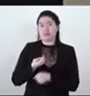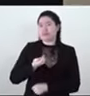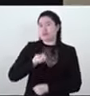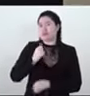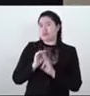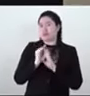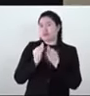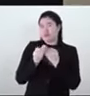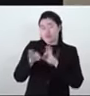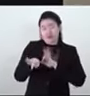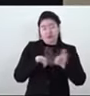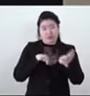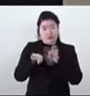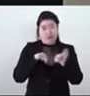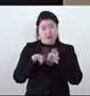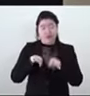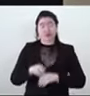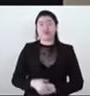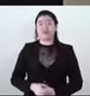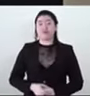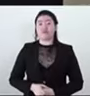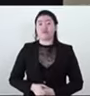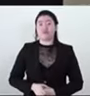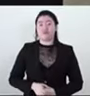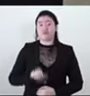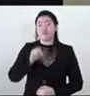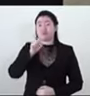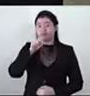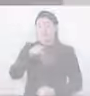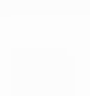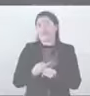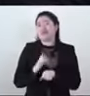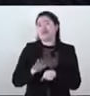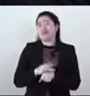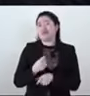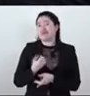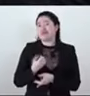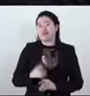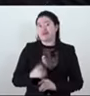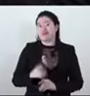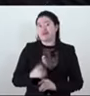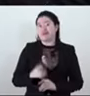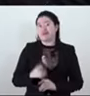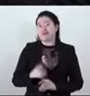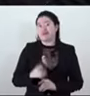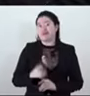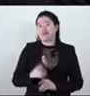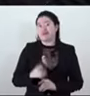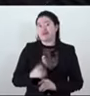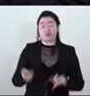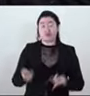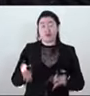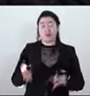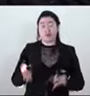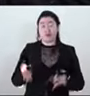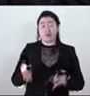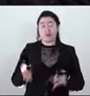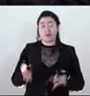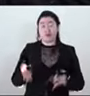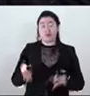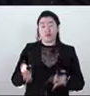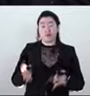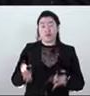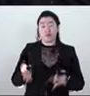1, del informe de trabajo de esta empresa DNB. Las víctimas están siendo atendidas para la